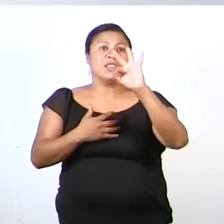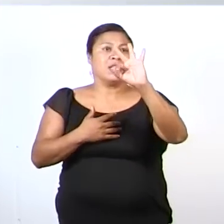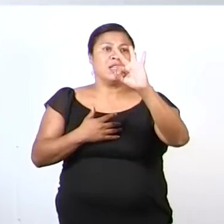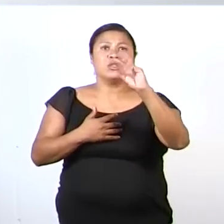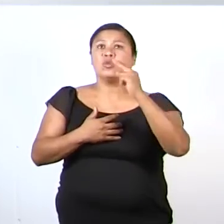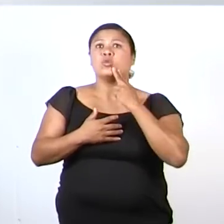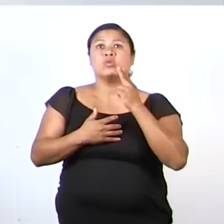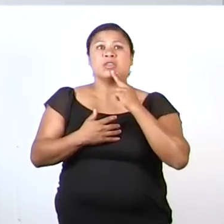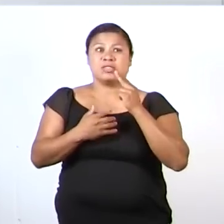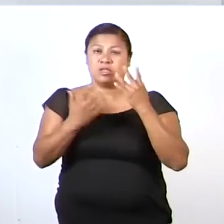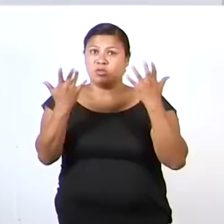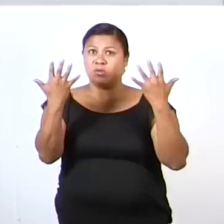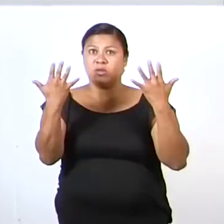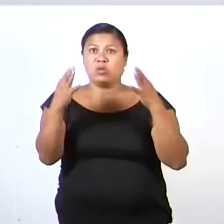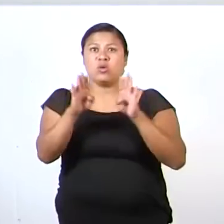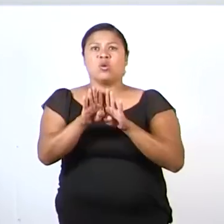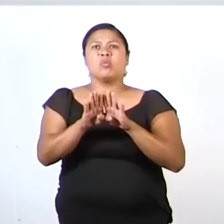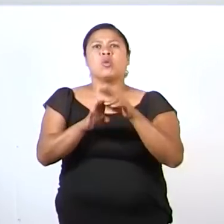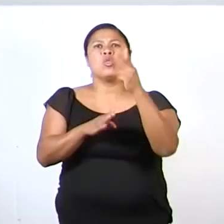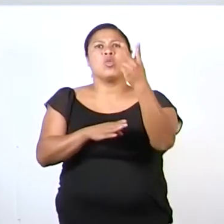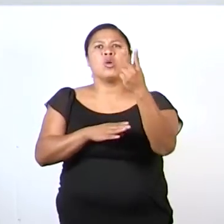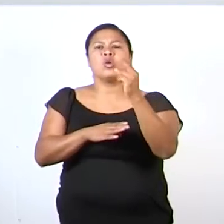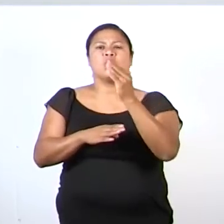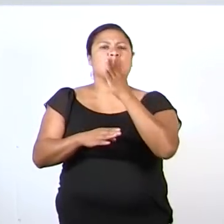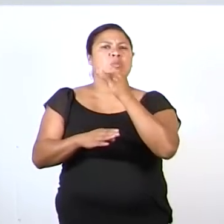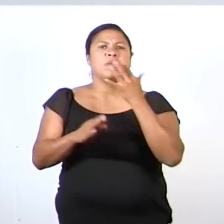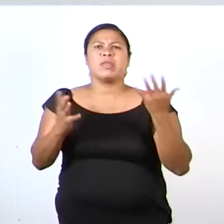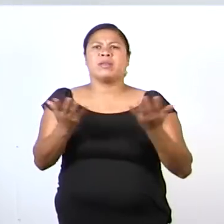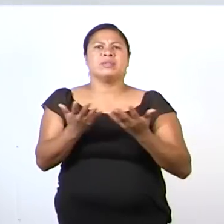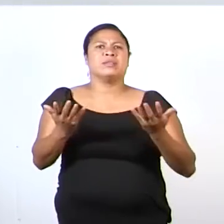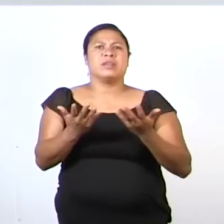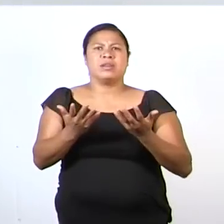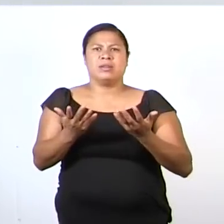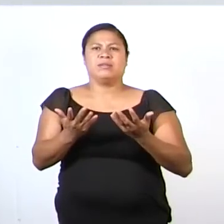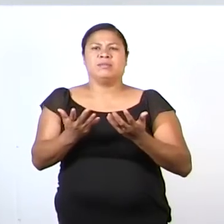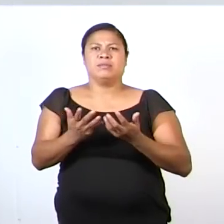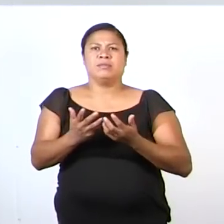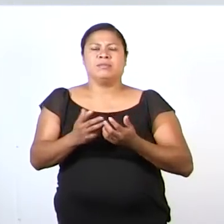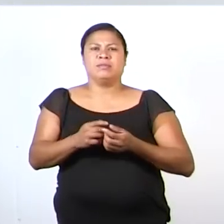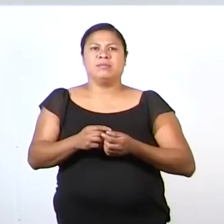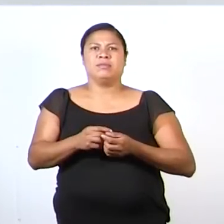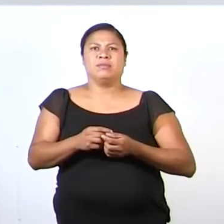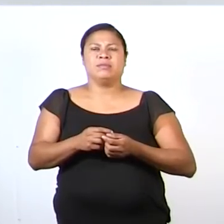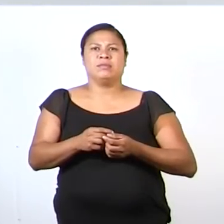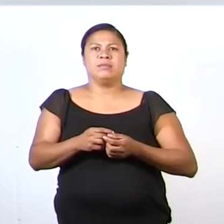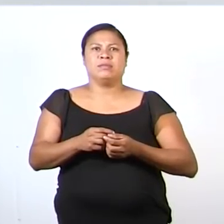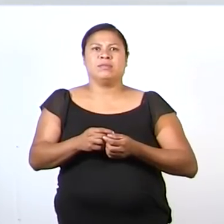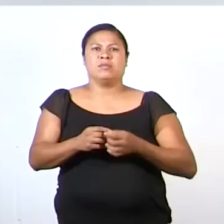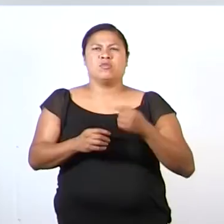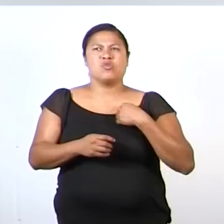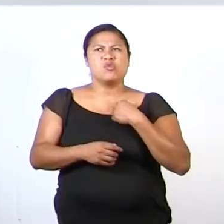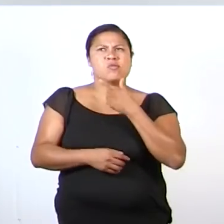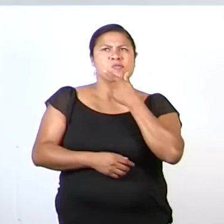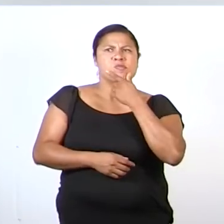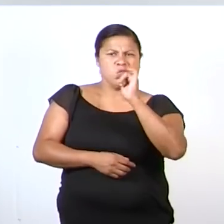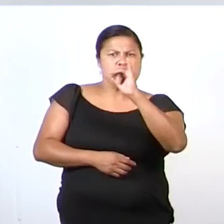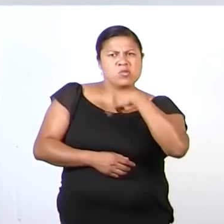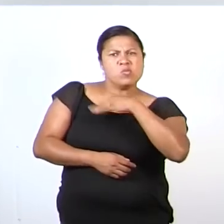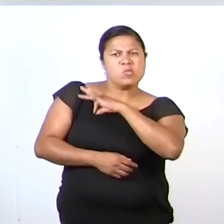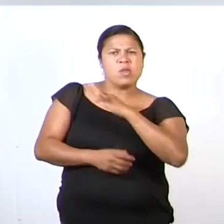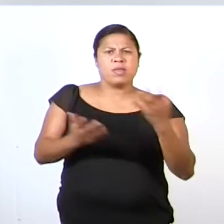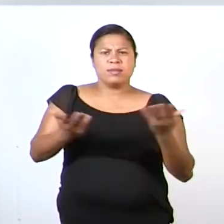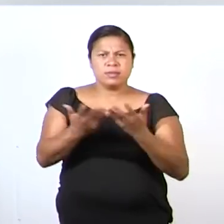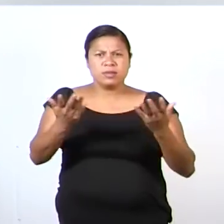ocupaste todos los dedos, con dos no podrás formar colecciones. Y le dije, claro que sí podemos